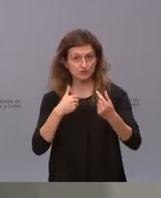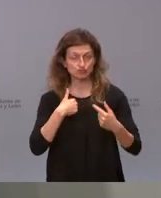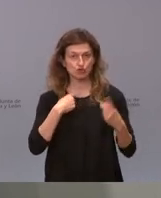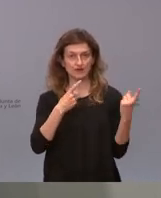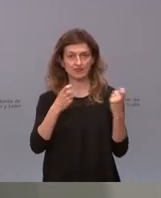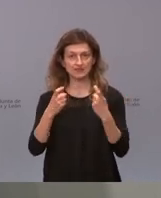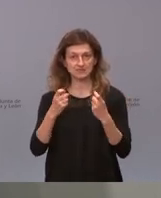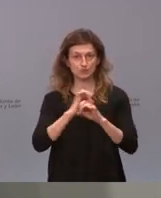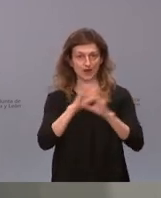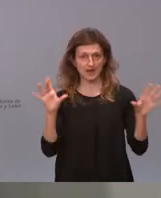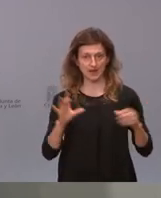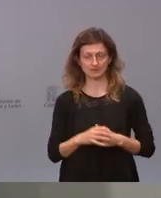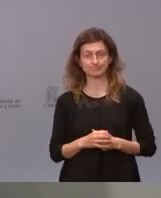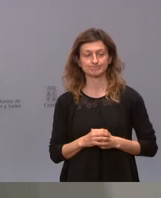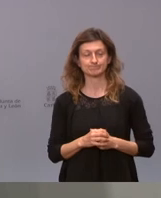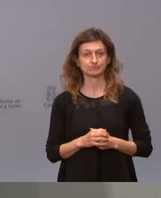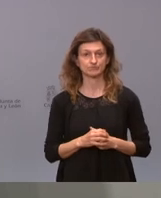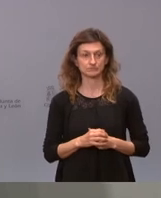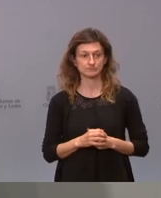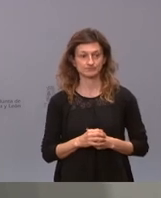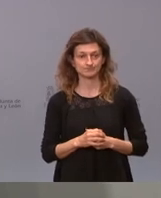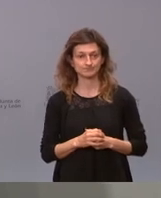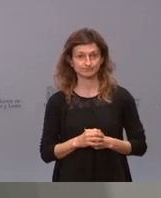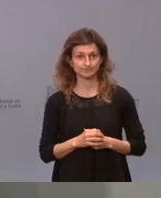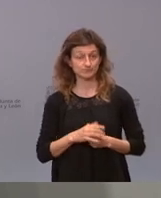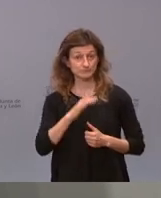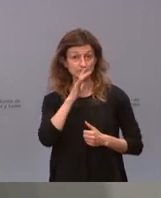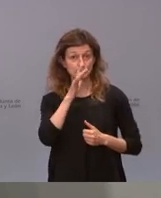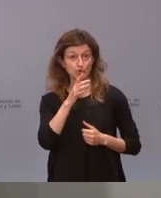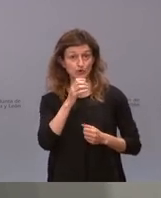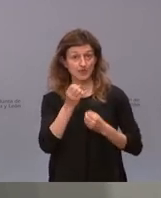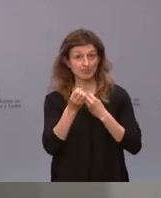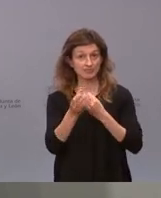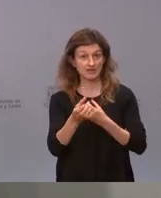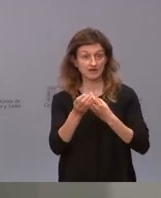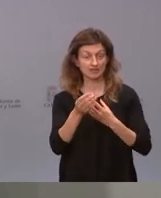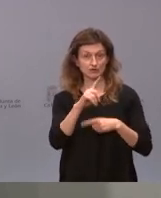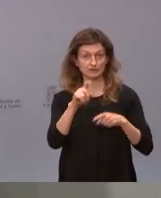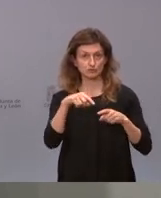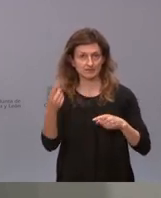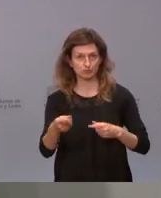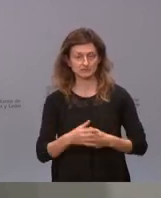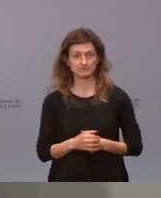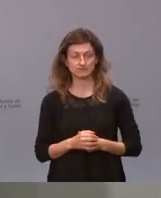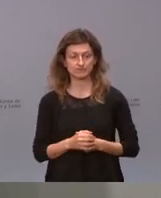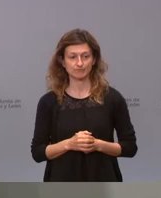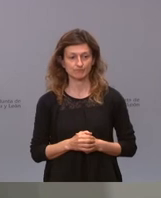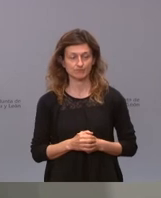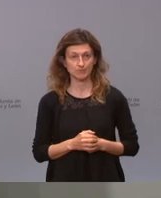una aclaración a raíz de algunas declaraciones que se han hecho después de esa pregunta mire